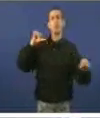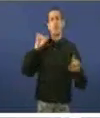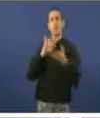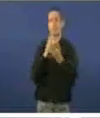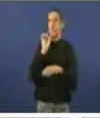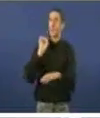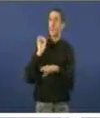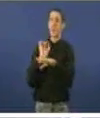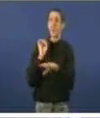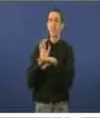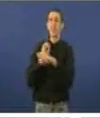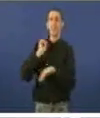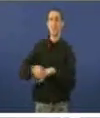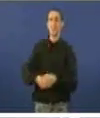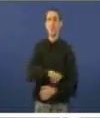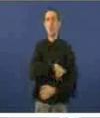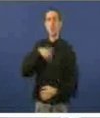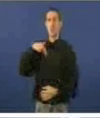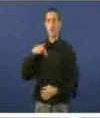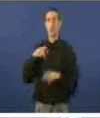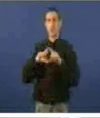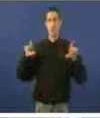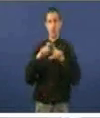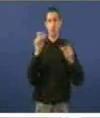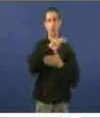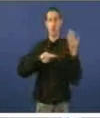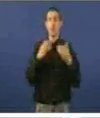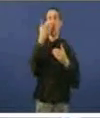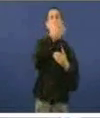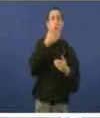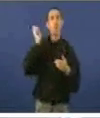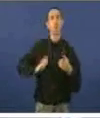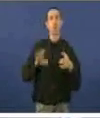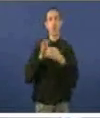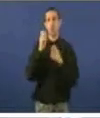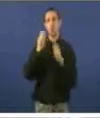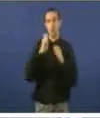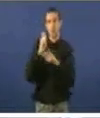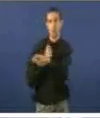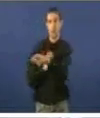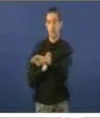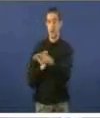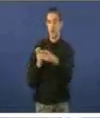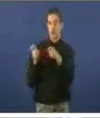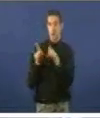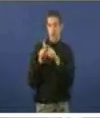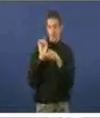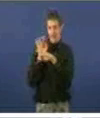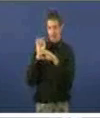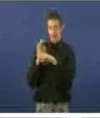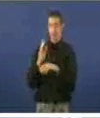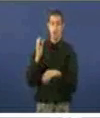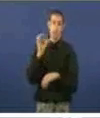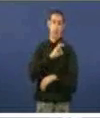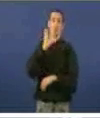carta que escribiu o director xeral da compañía ao Colegio Profesional de Xornalistas. Unha carta na que o propio Sánchez Izquierdo